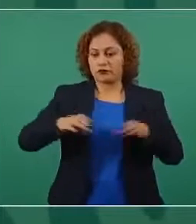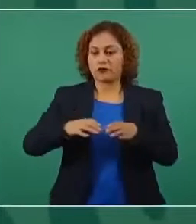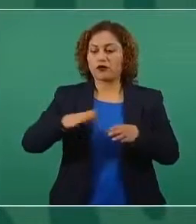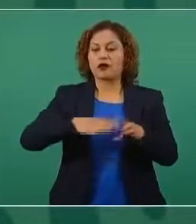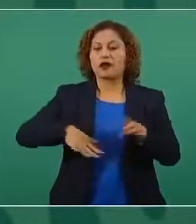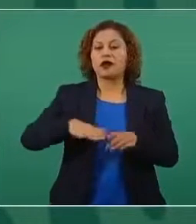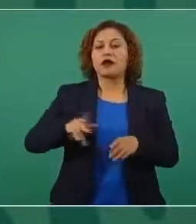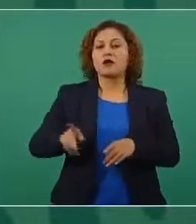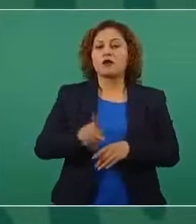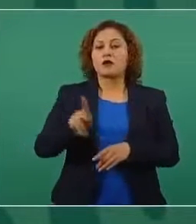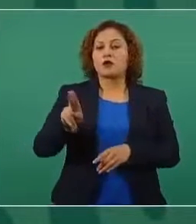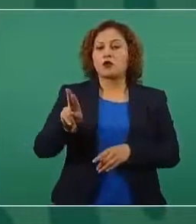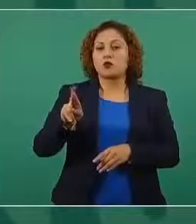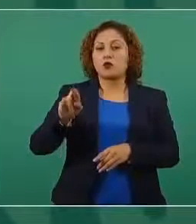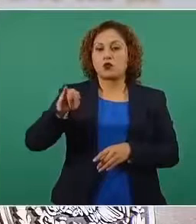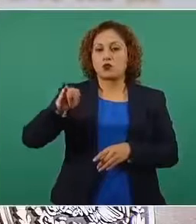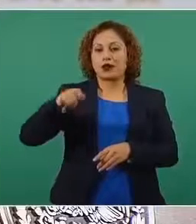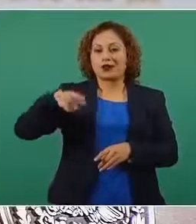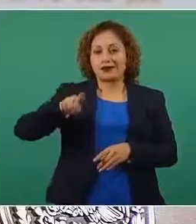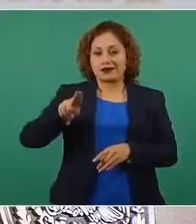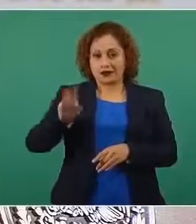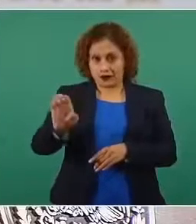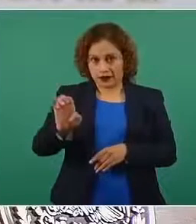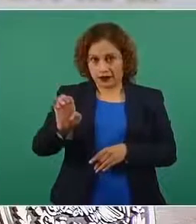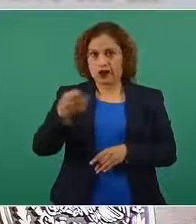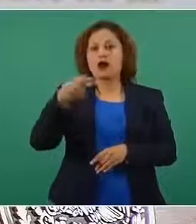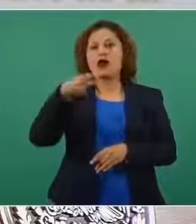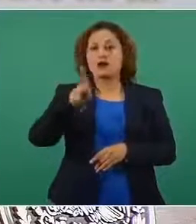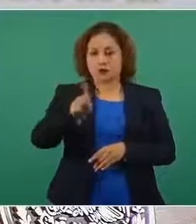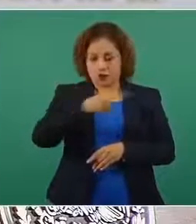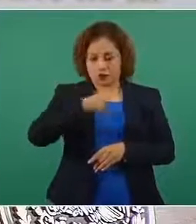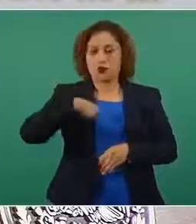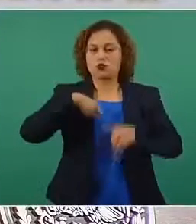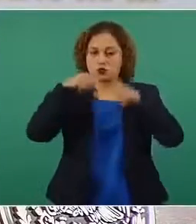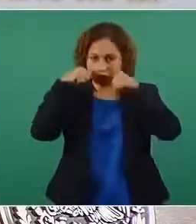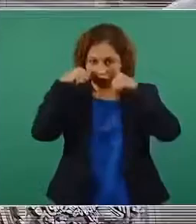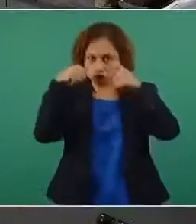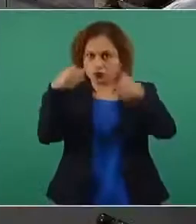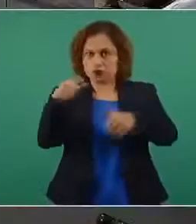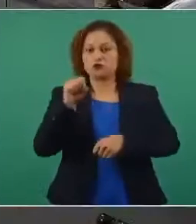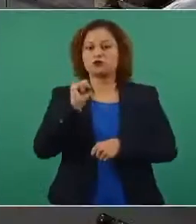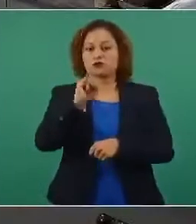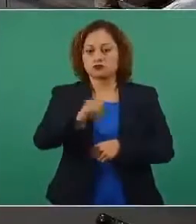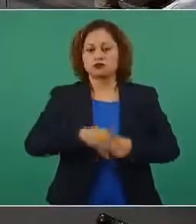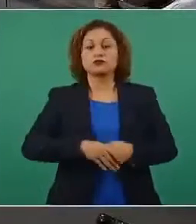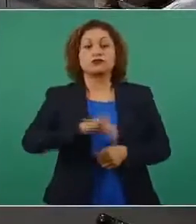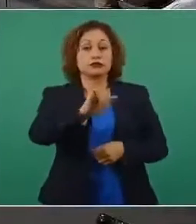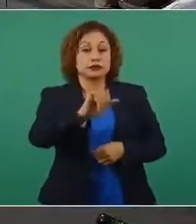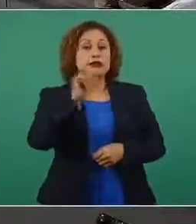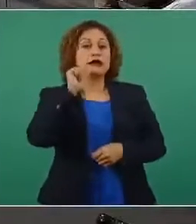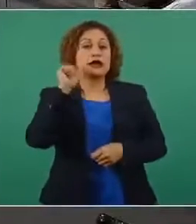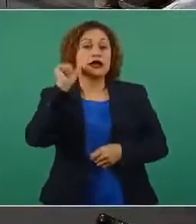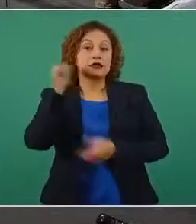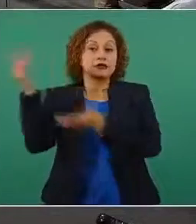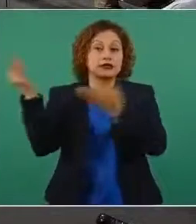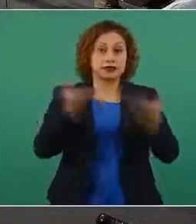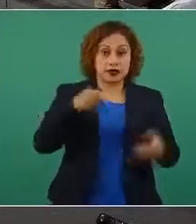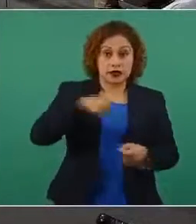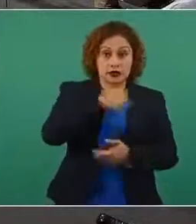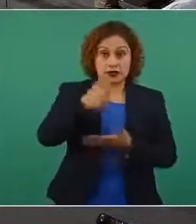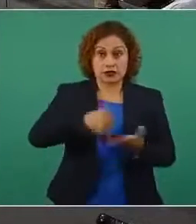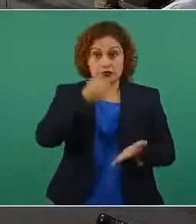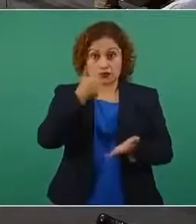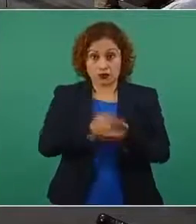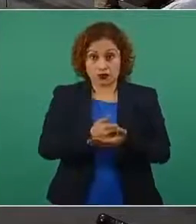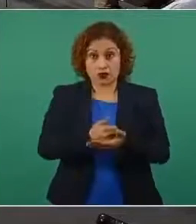pero vamos a atenderlos ayer llegaron ellos anoche presidente ahora